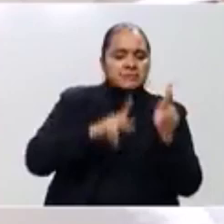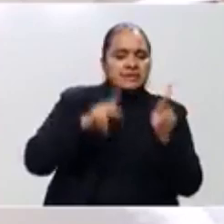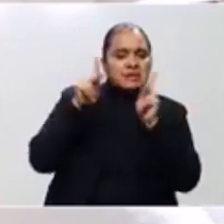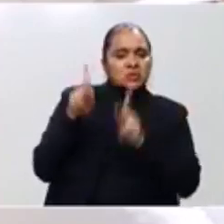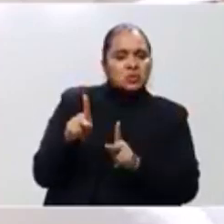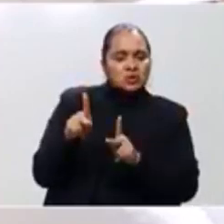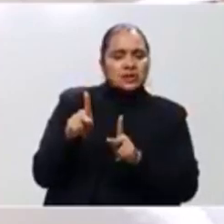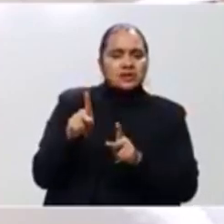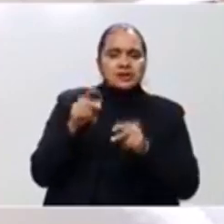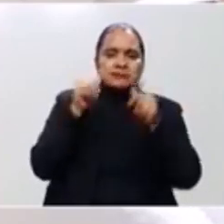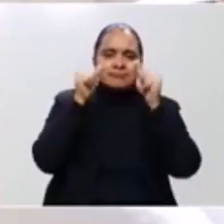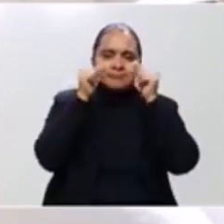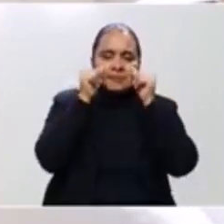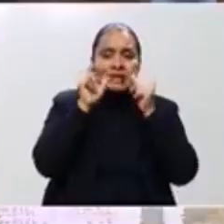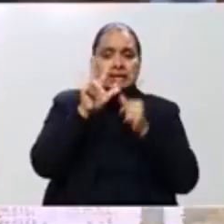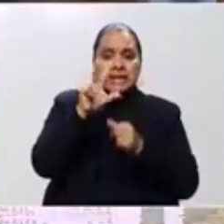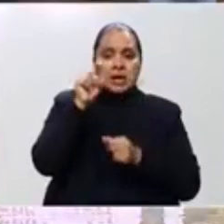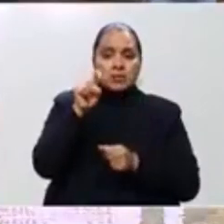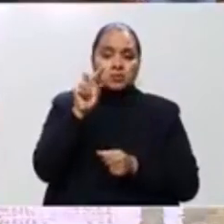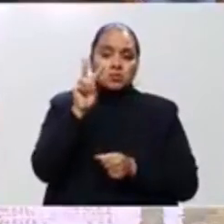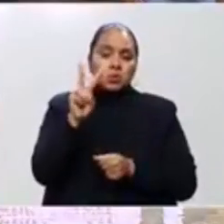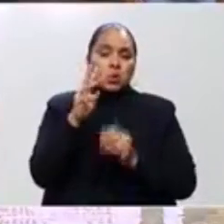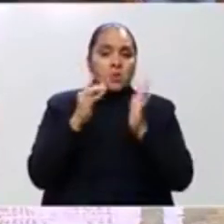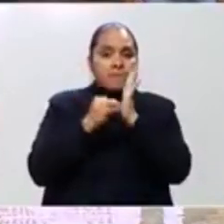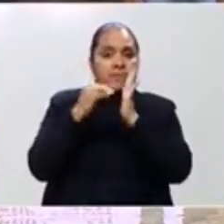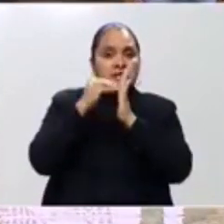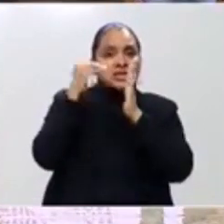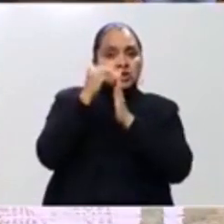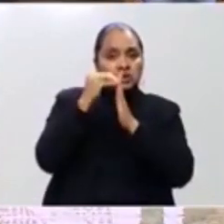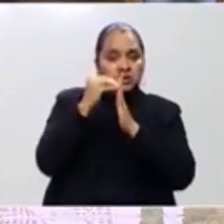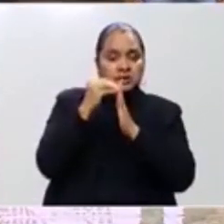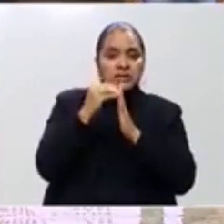atender a 3.2 millones de personas en todo el país.